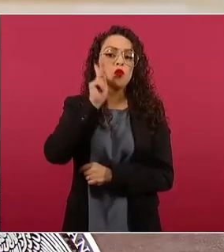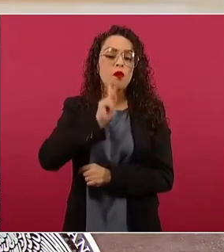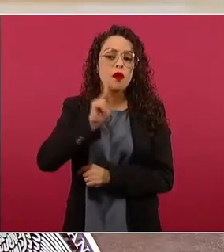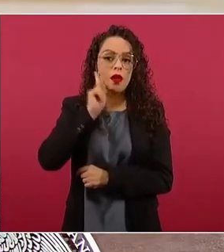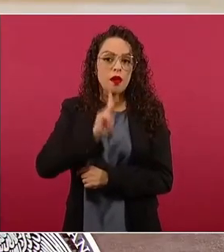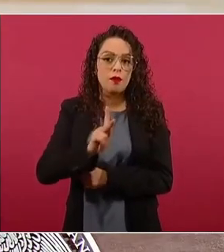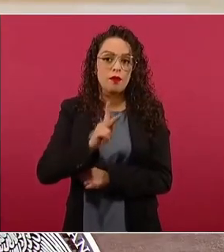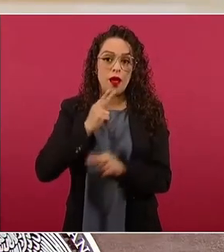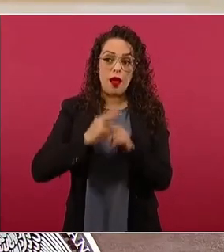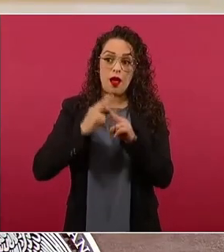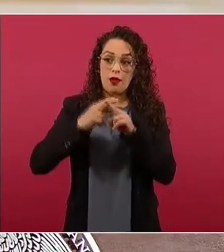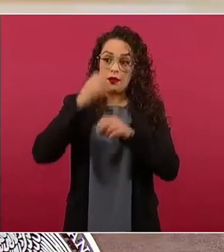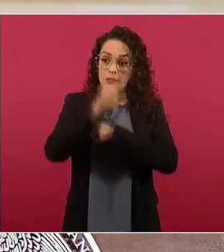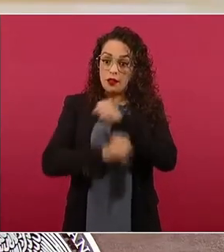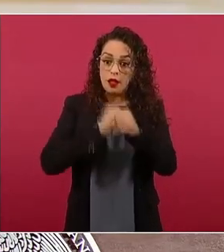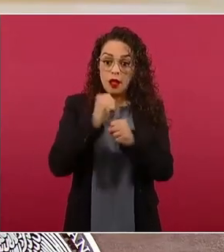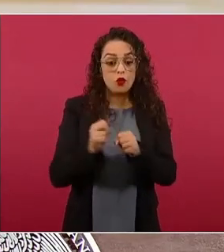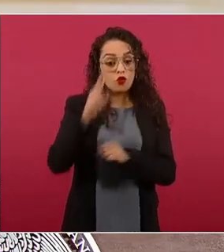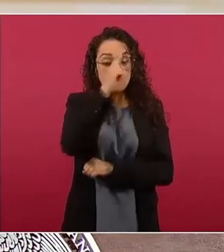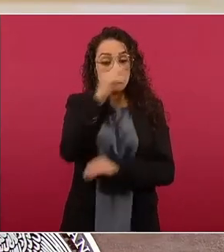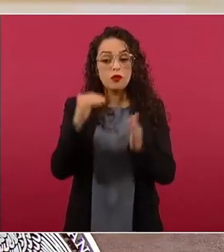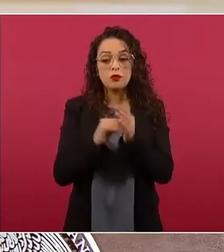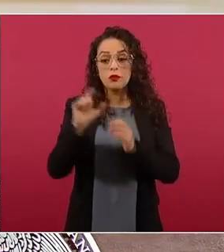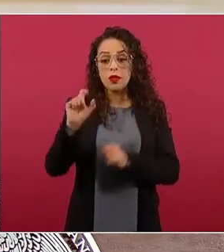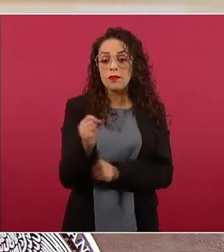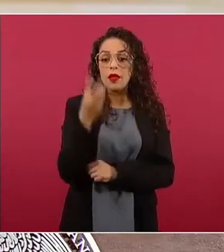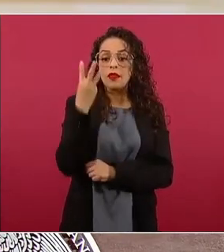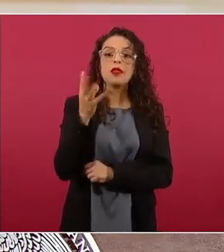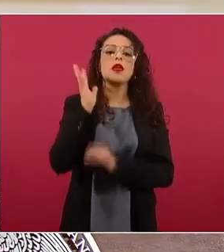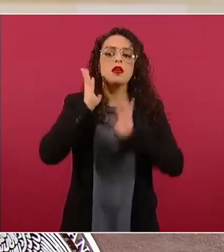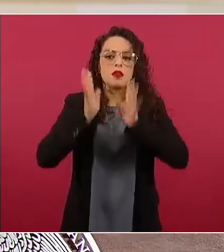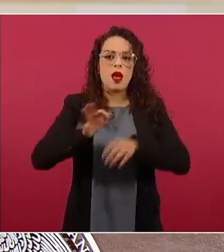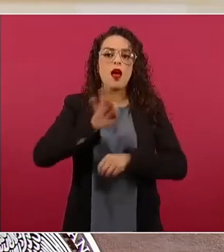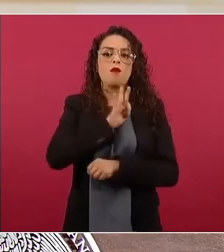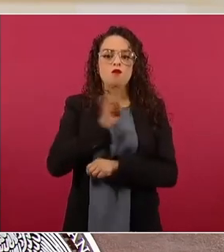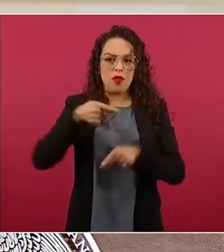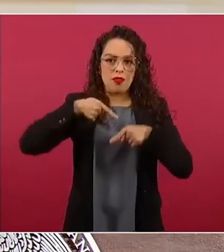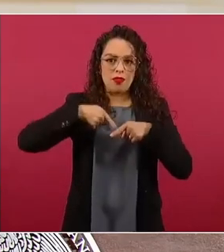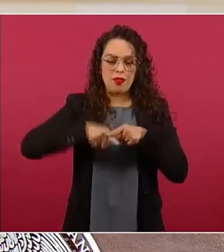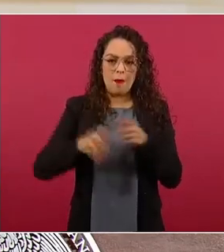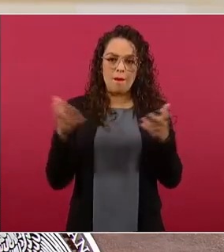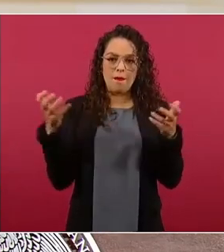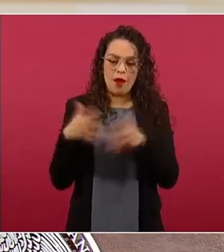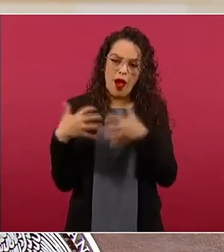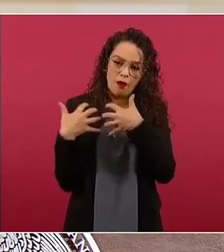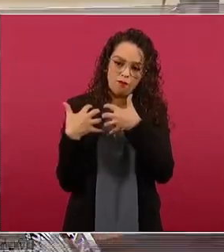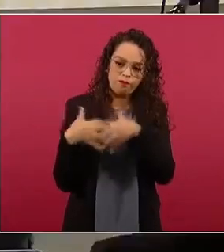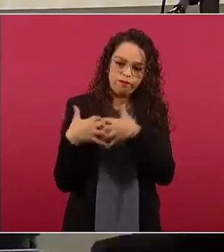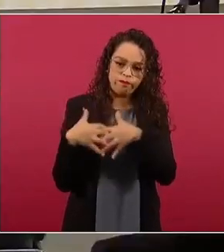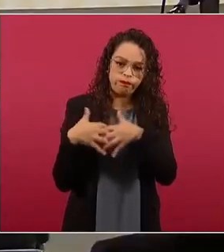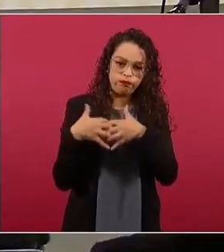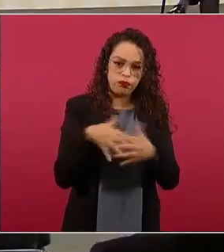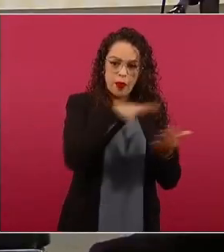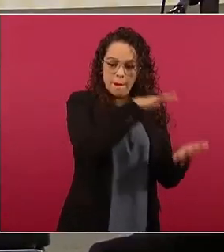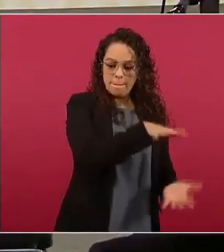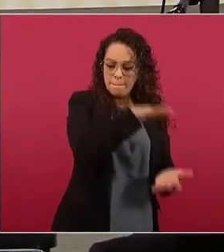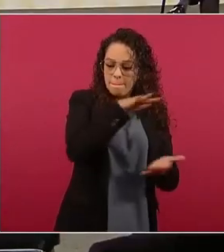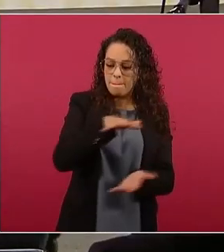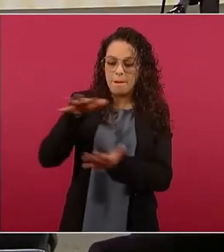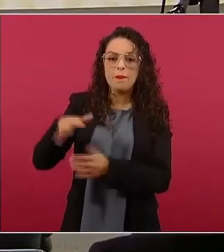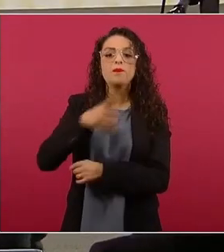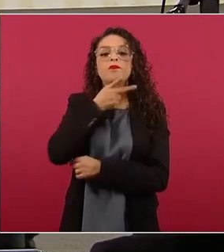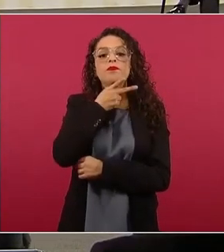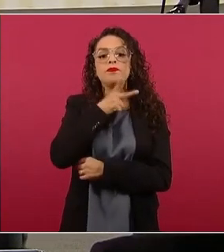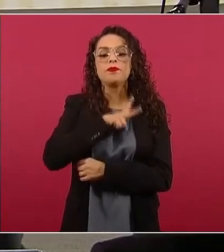2023 pueda comenzar la producción de gasolinas para lograr el propósito de